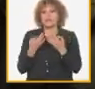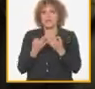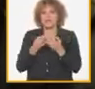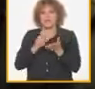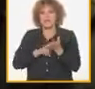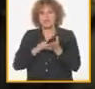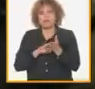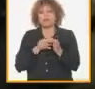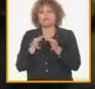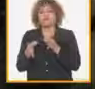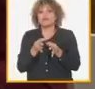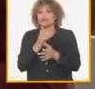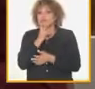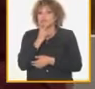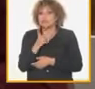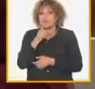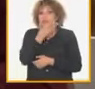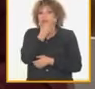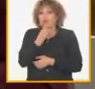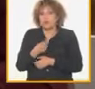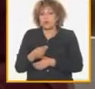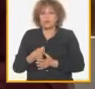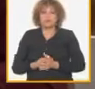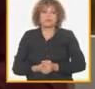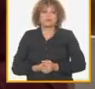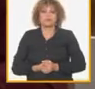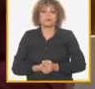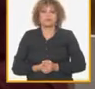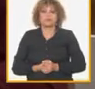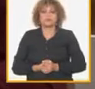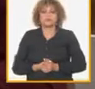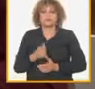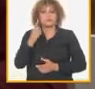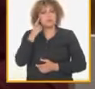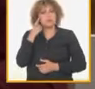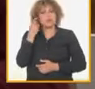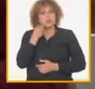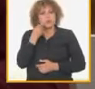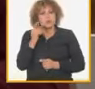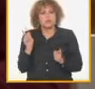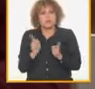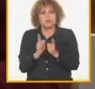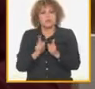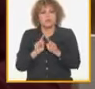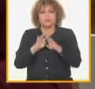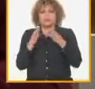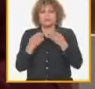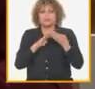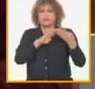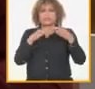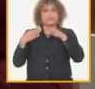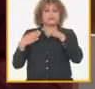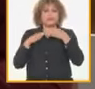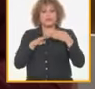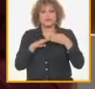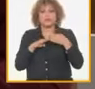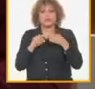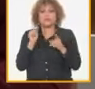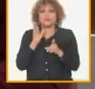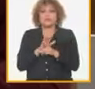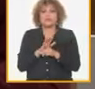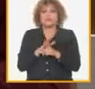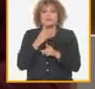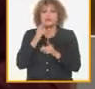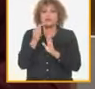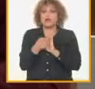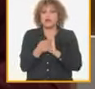de este fenómeno yo creo que usted ha resumido lo que hemos estado discutiendo desde el chequeo de los